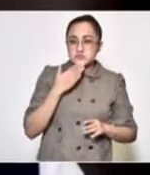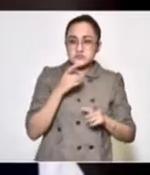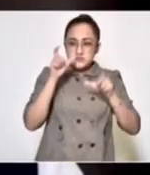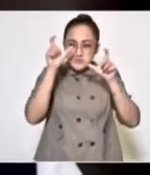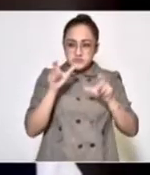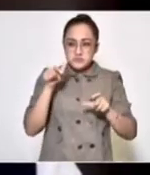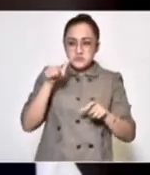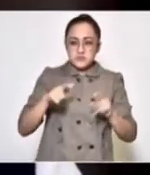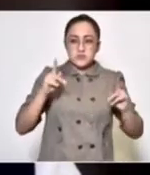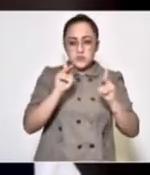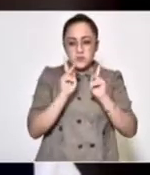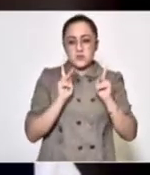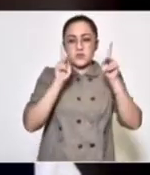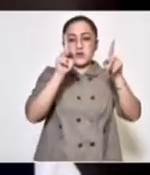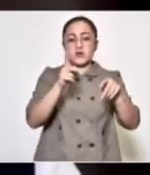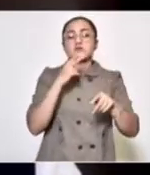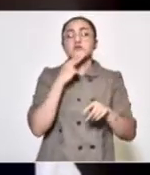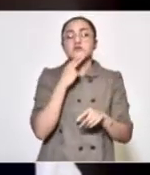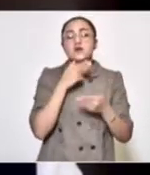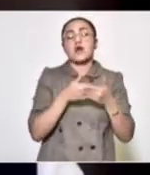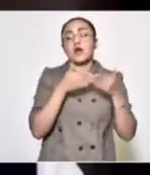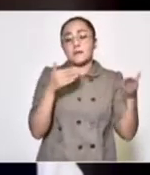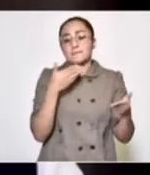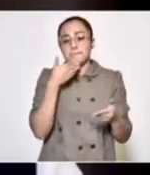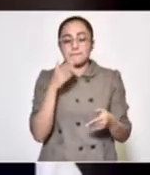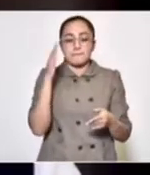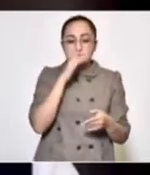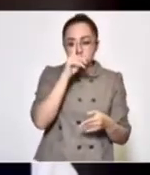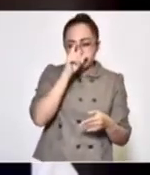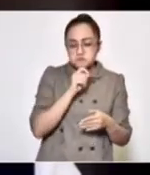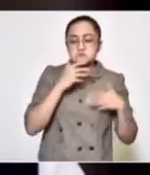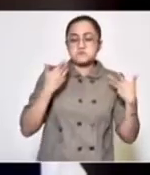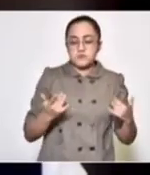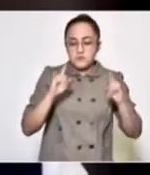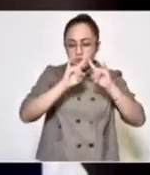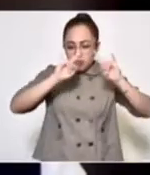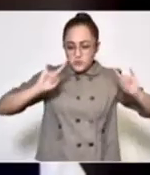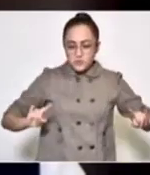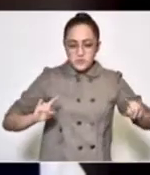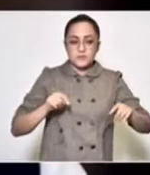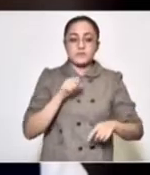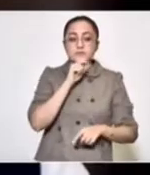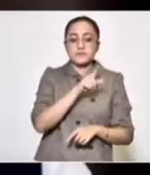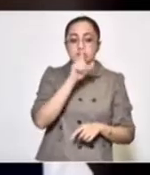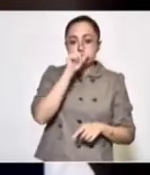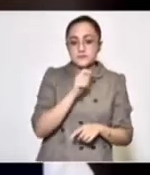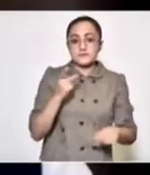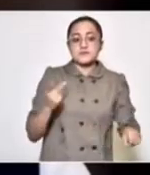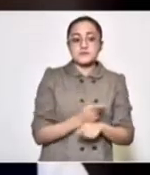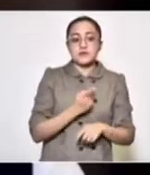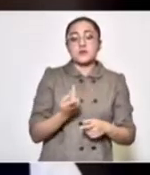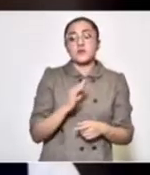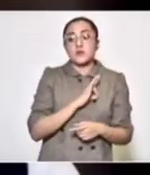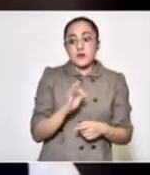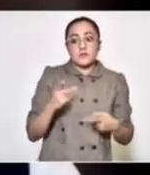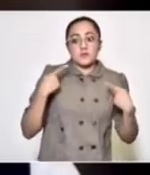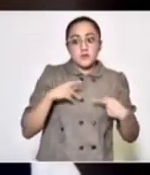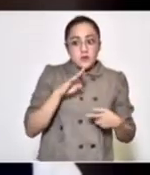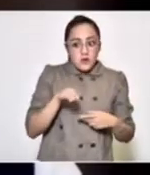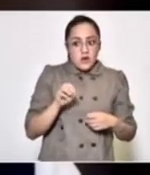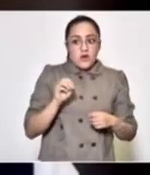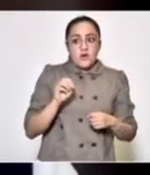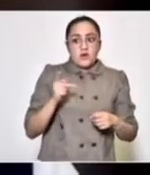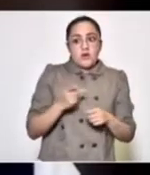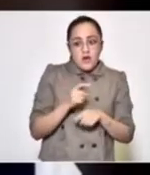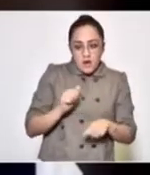estructural, estado de uso y conservación actual, apegándose en detectar fallas estructurales que pudieran provocar pérdidas humanas, materiales